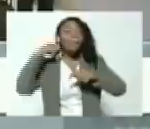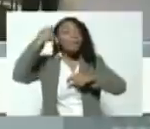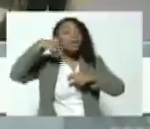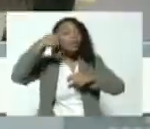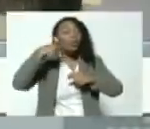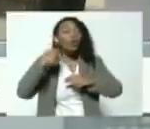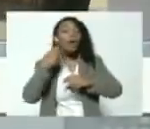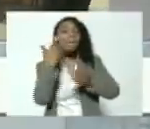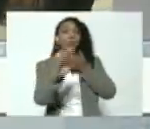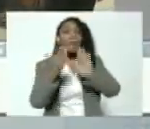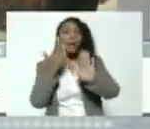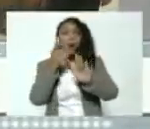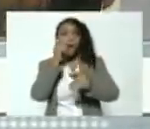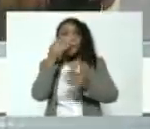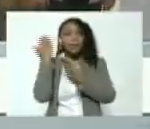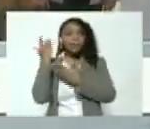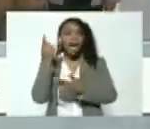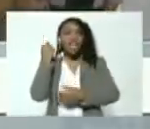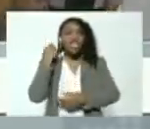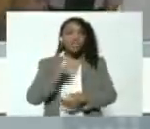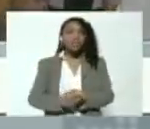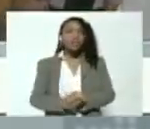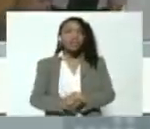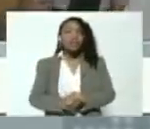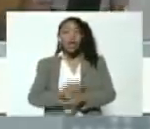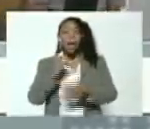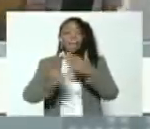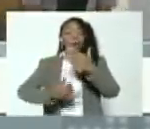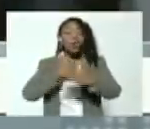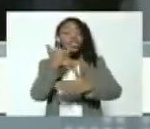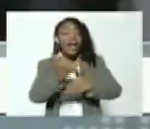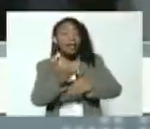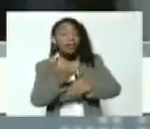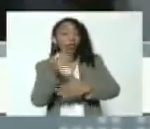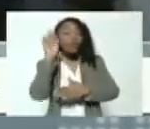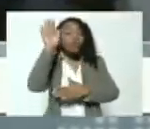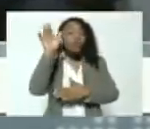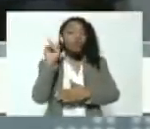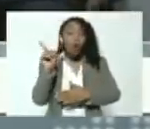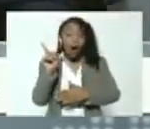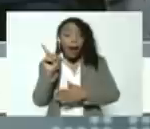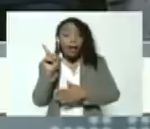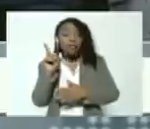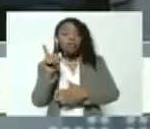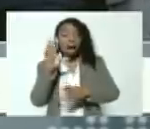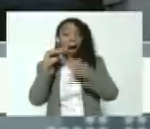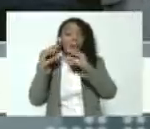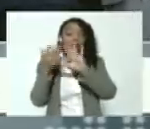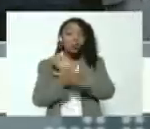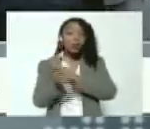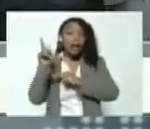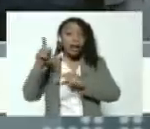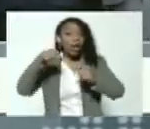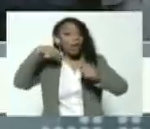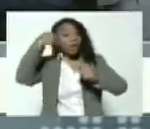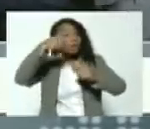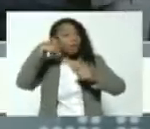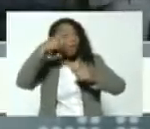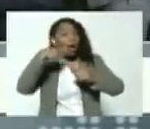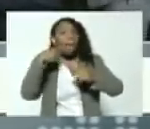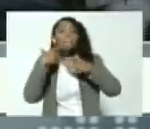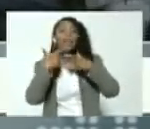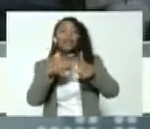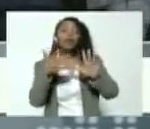Estuvimos hablando de sus proyectos futuros a nivel cinematográfico. Vamos a firmar una